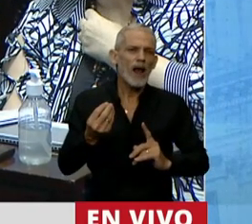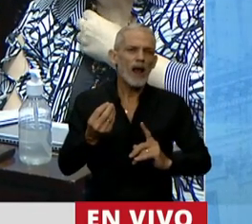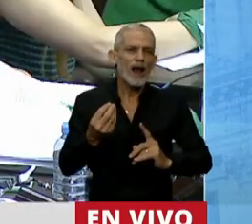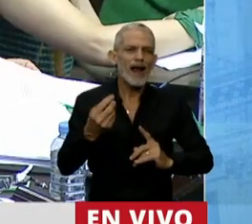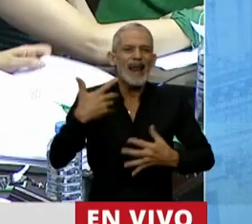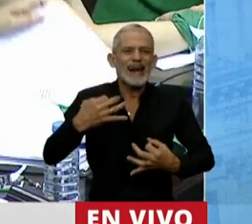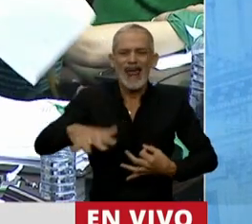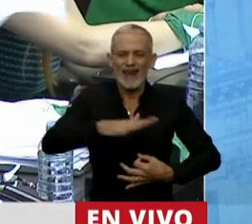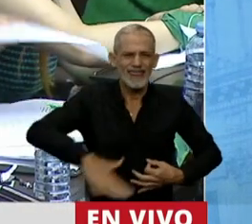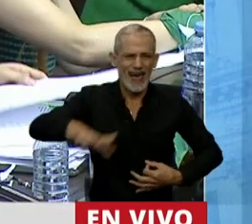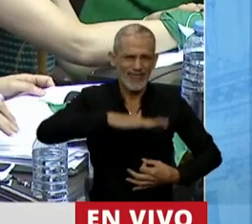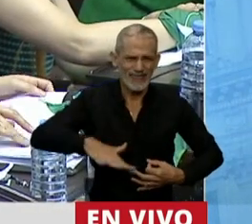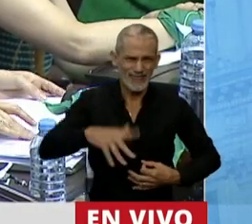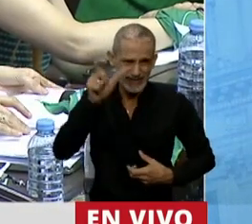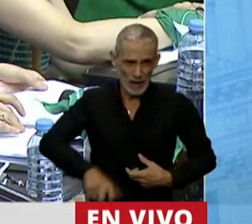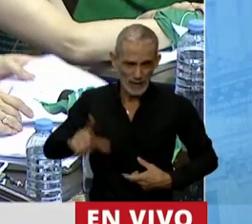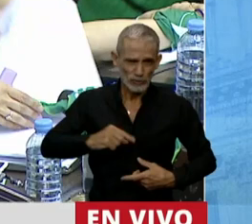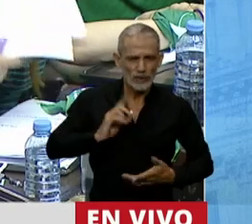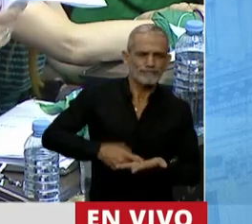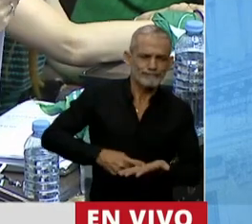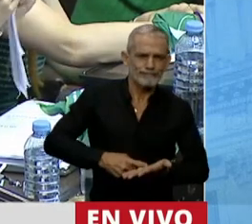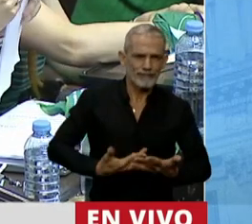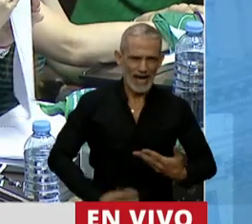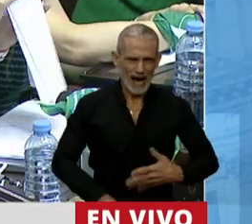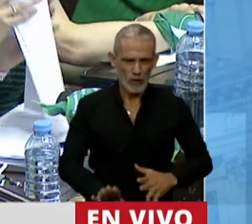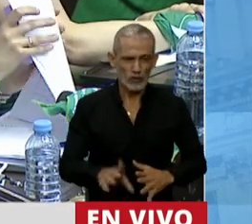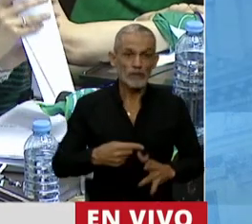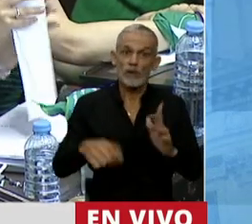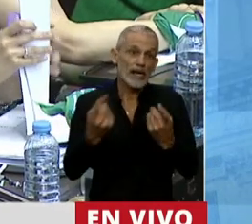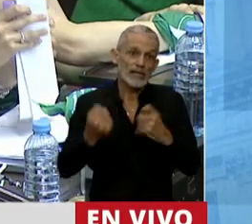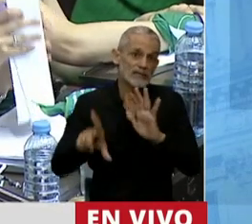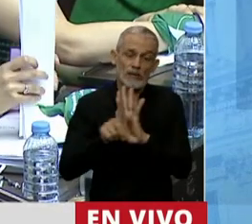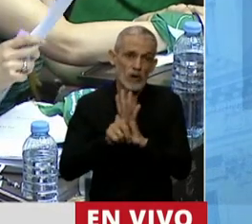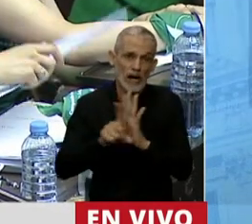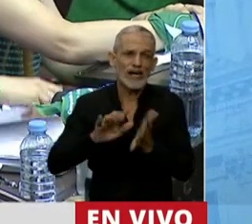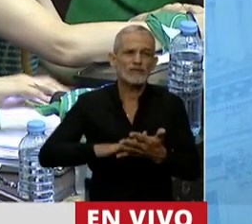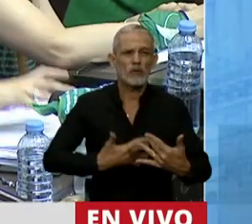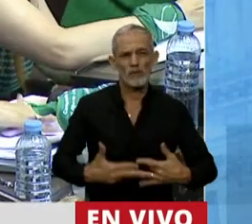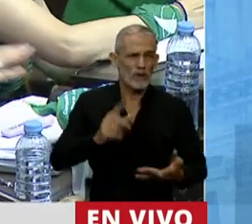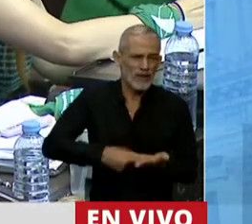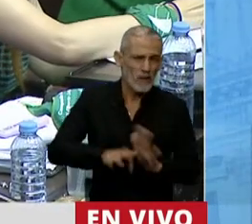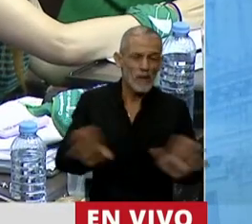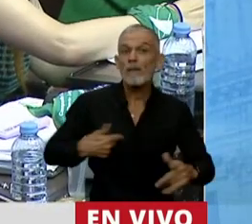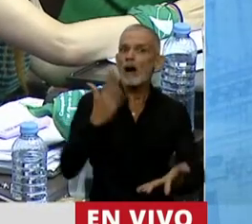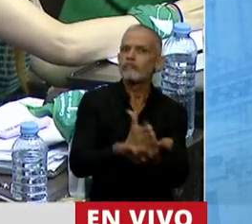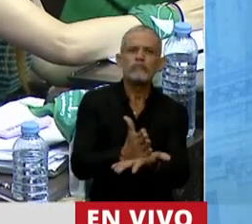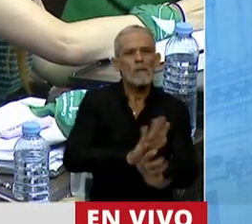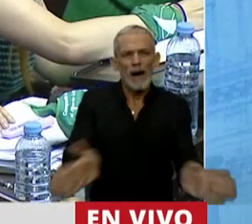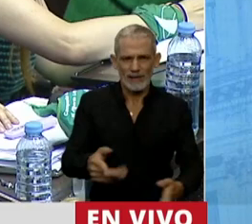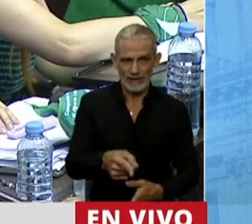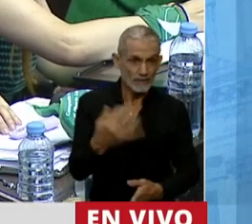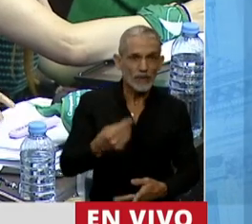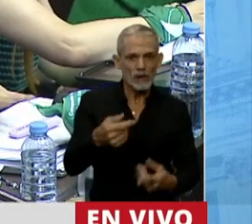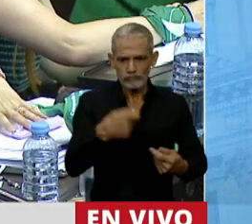realidad que se juega en ese momento y por eso necesitamos de esta ley de interrupción voluntaria del embarazo para despenalizar y para